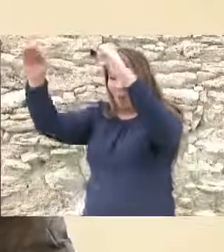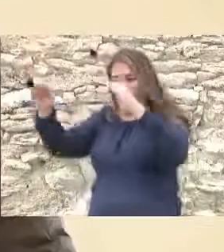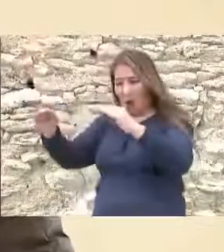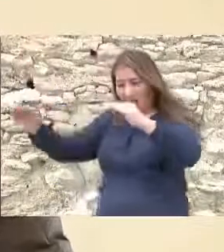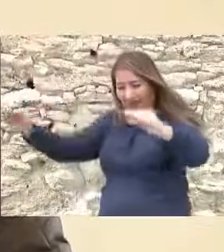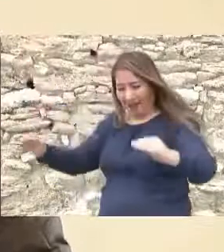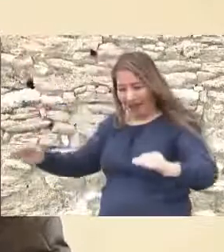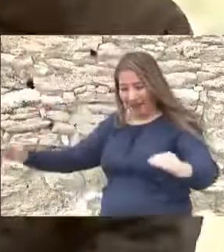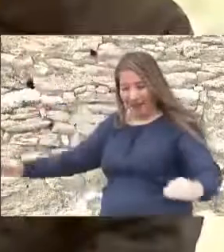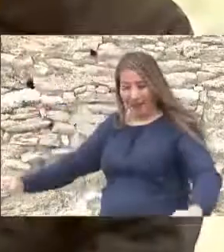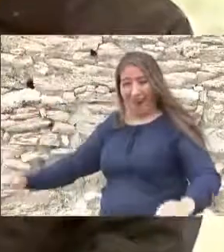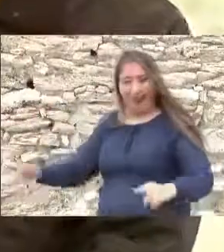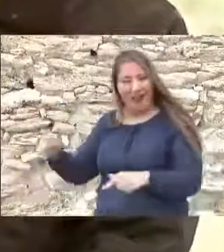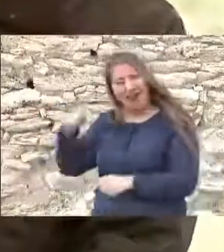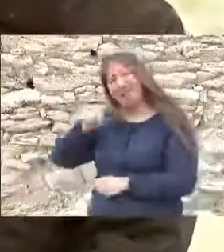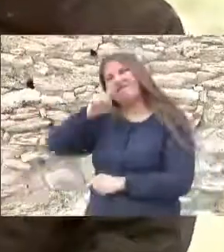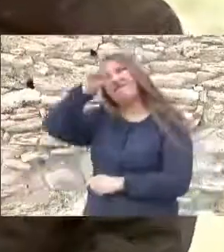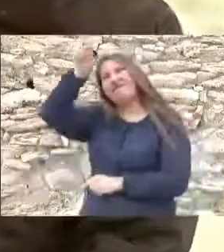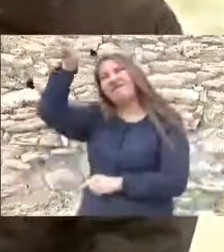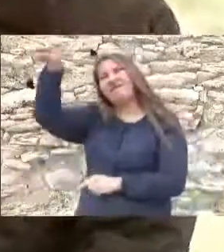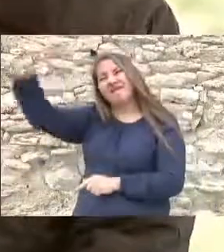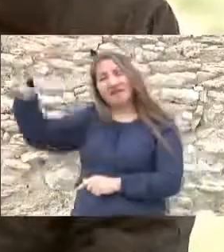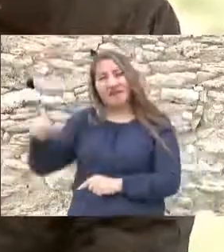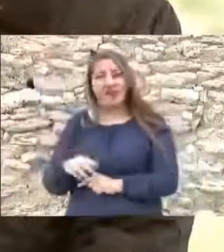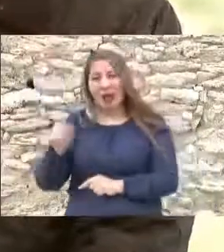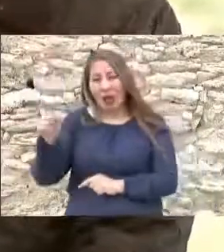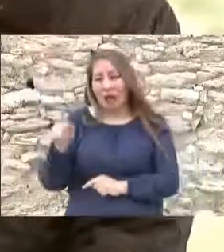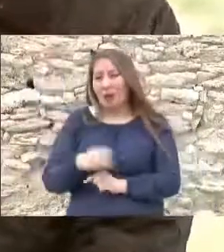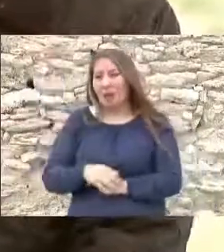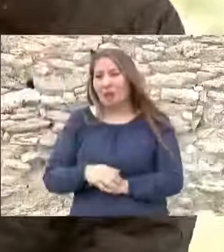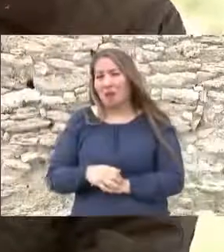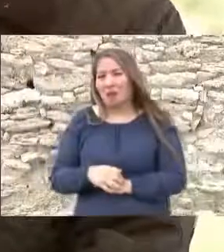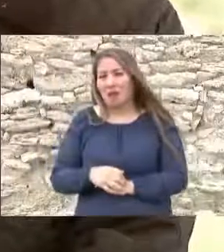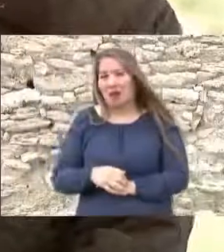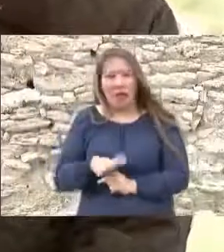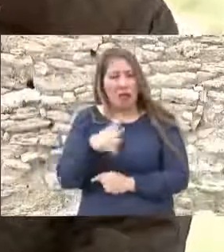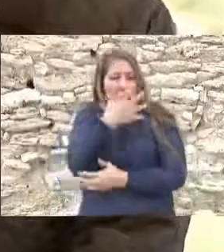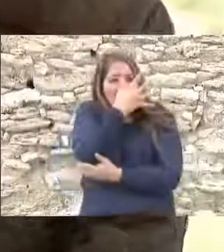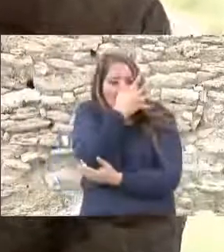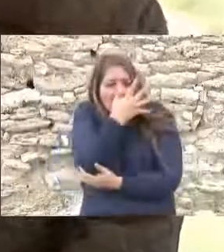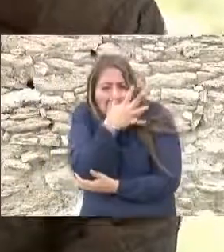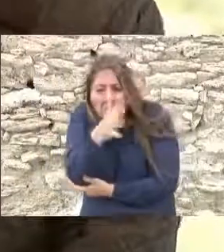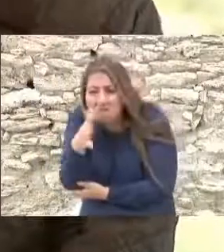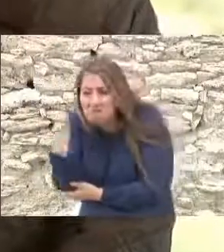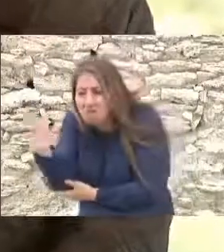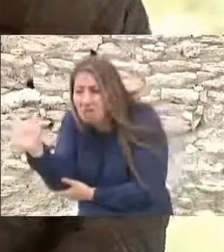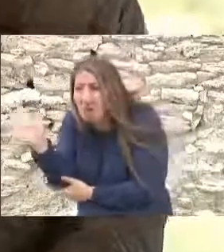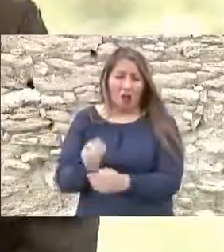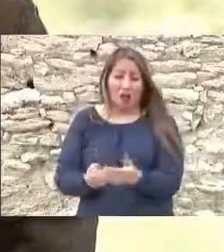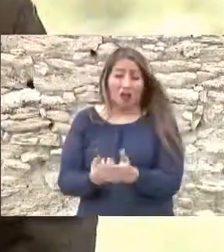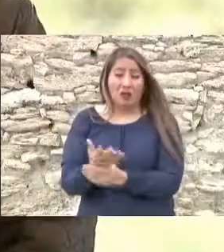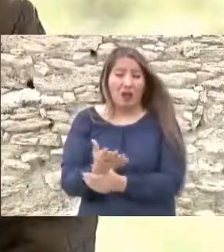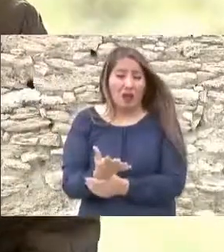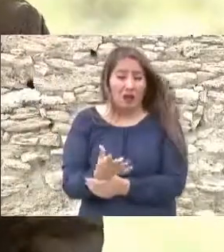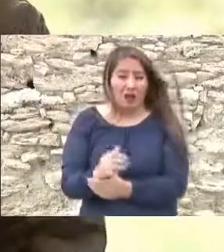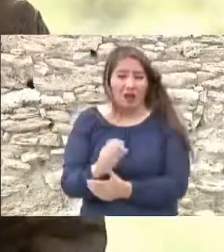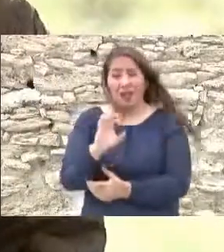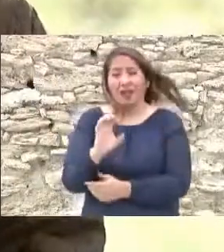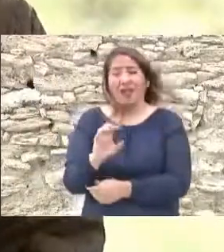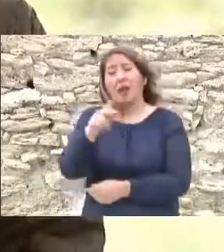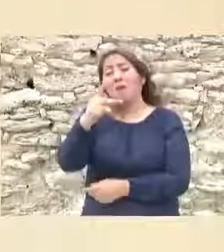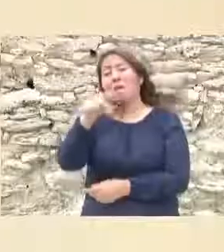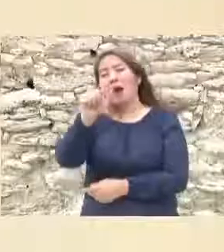en esos perímetros ahí hay selva ahí hay monte alto de Achilán